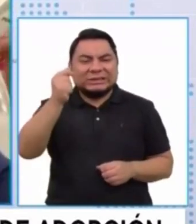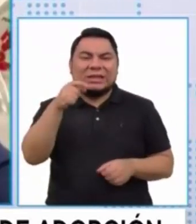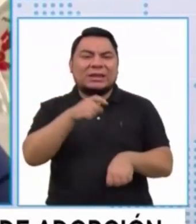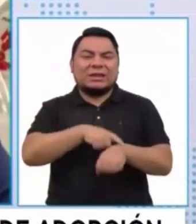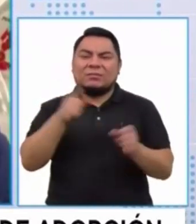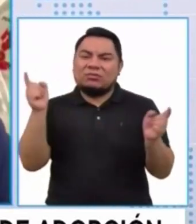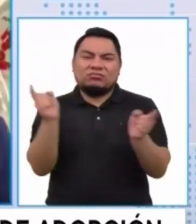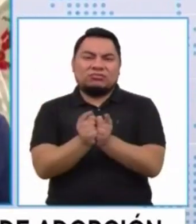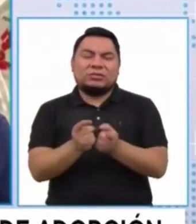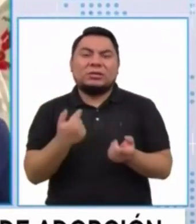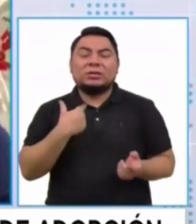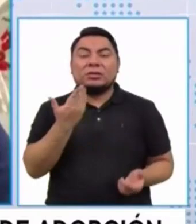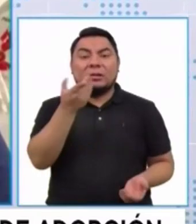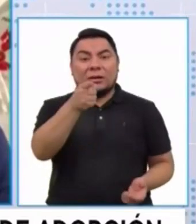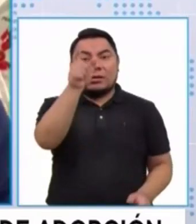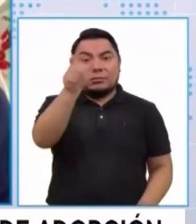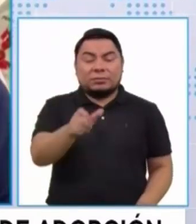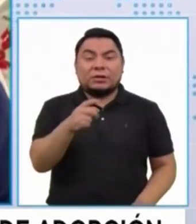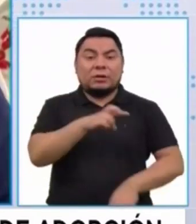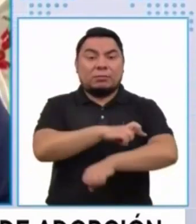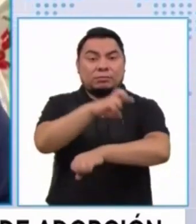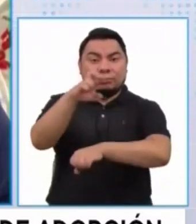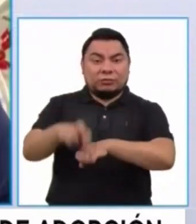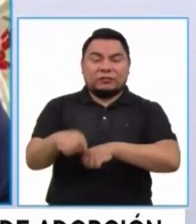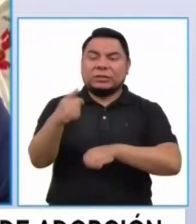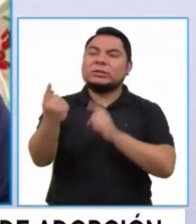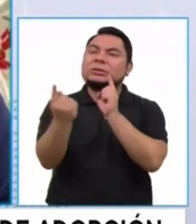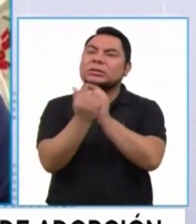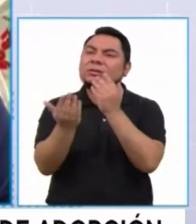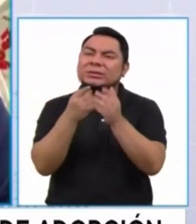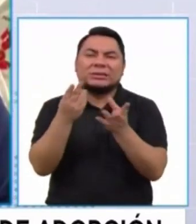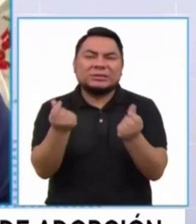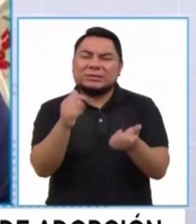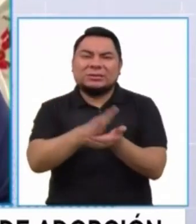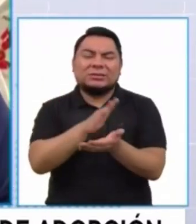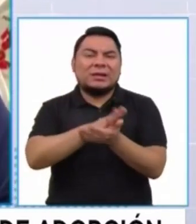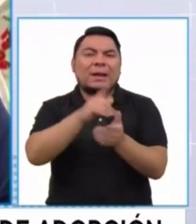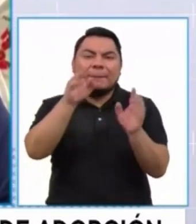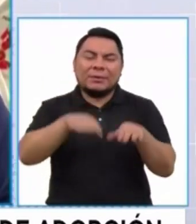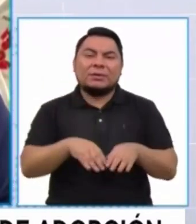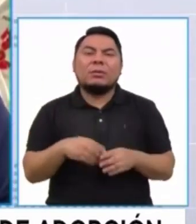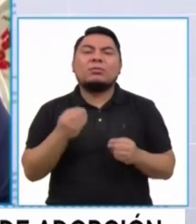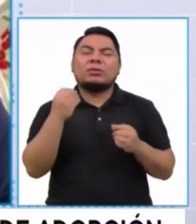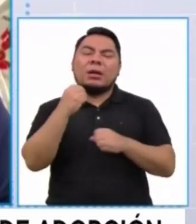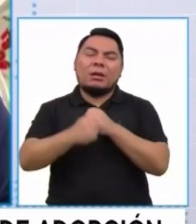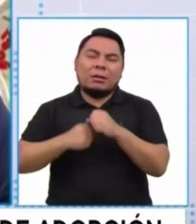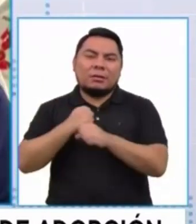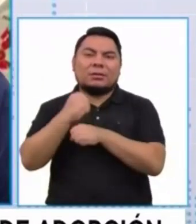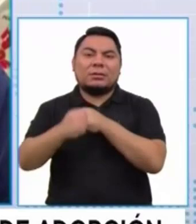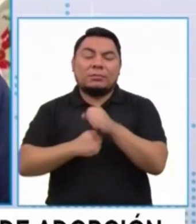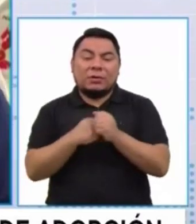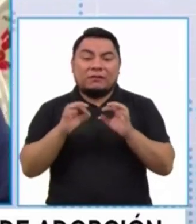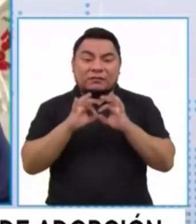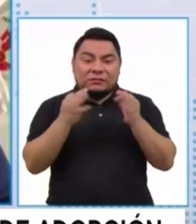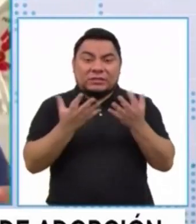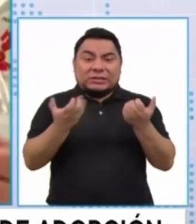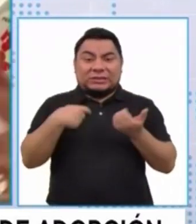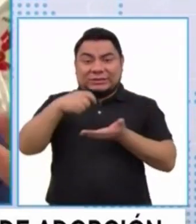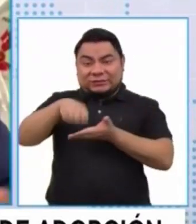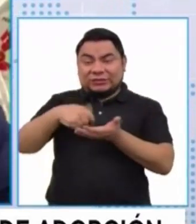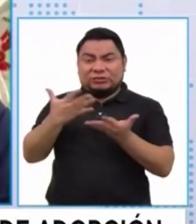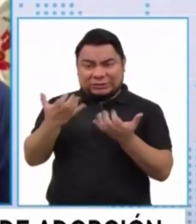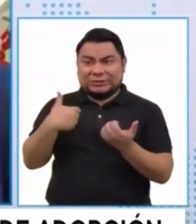digan esta es la situación. Pero evidentemente son años que muchas familias quieren adoptar,